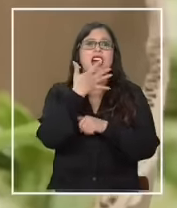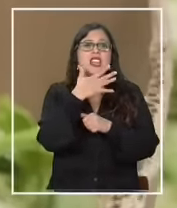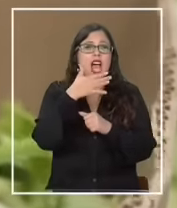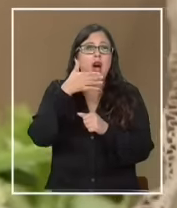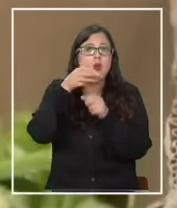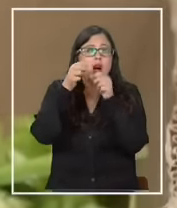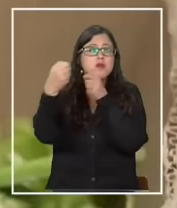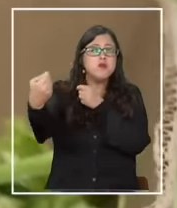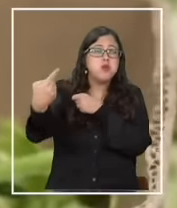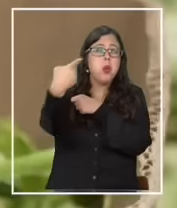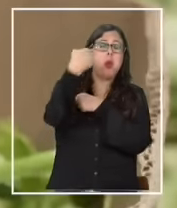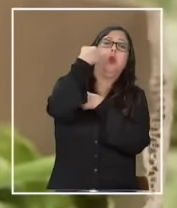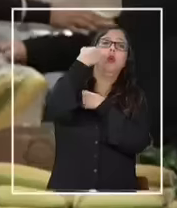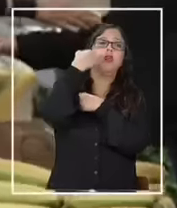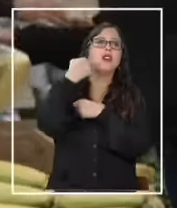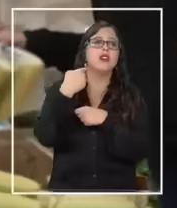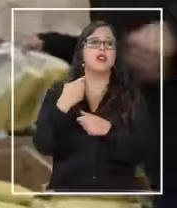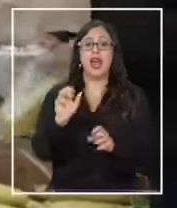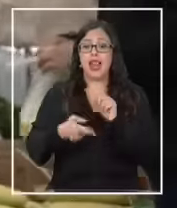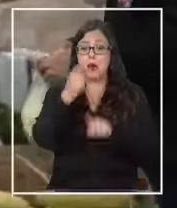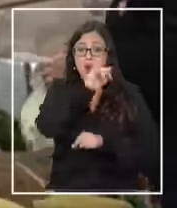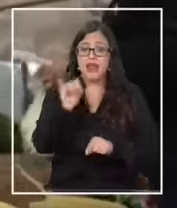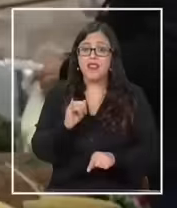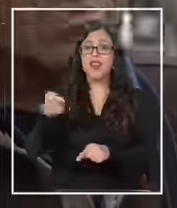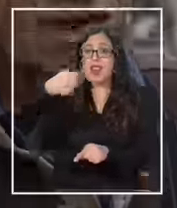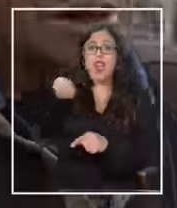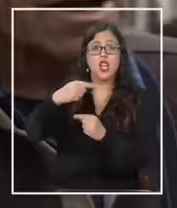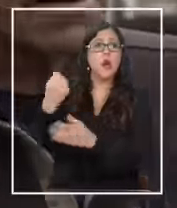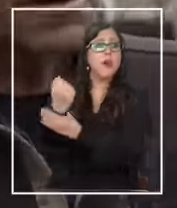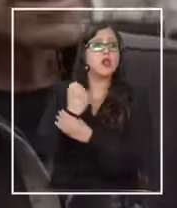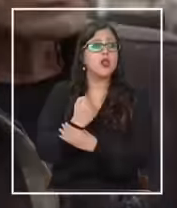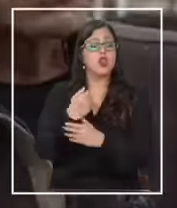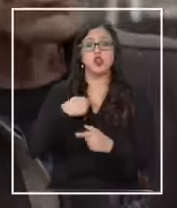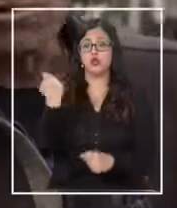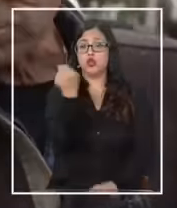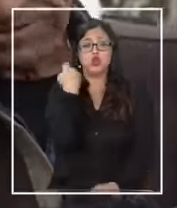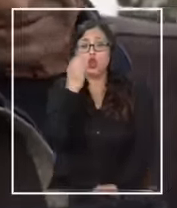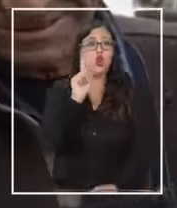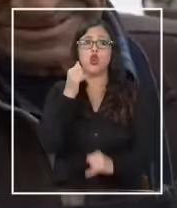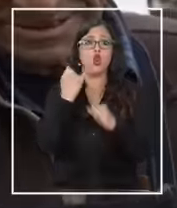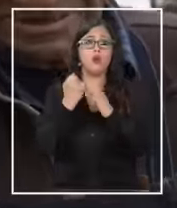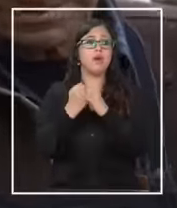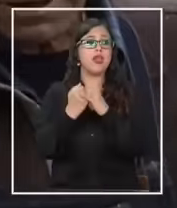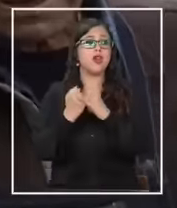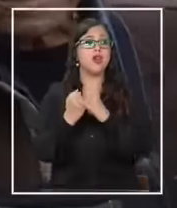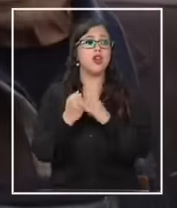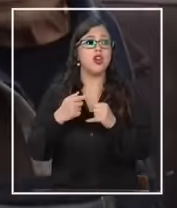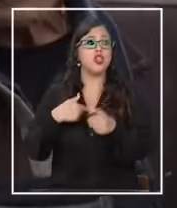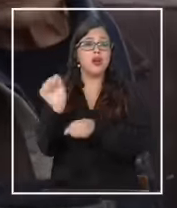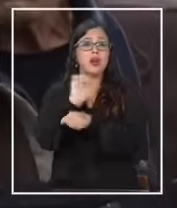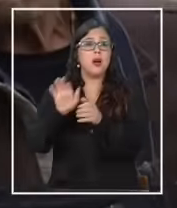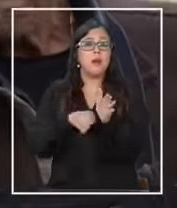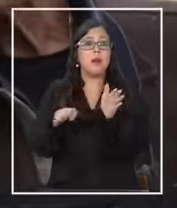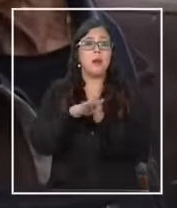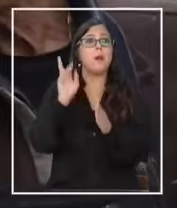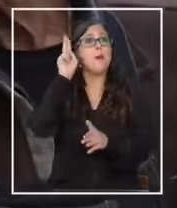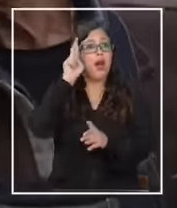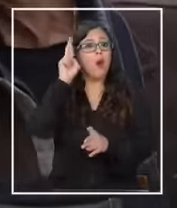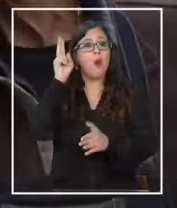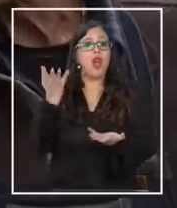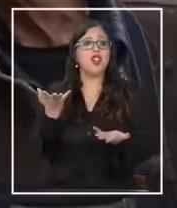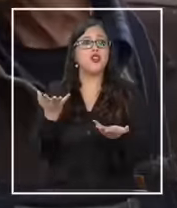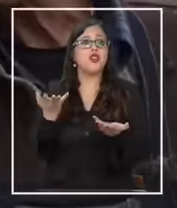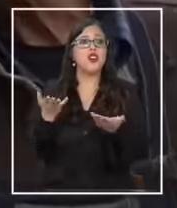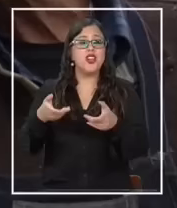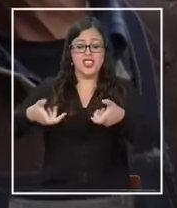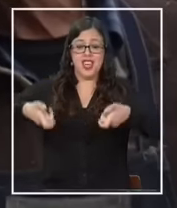la primera vez que vine ellos fueron los que me ayudaron a cargar el otro porque vine solo porque no vine con amigos entonces la primera vez que vine me estacioné acá me acuerdo perfecto y me